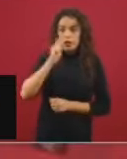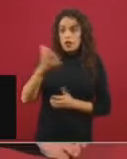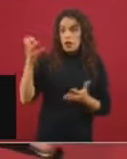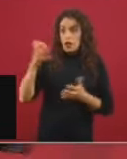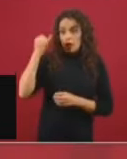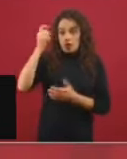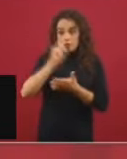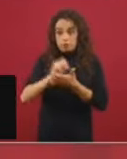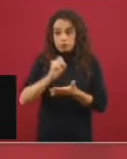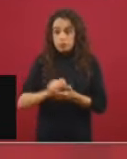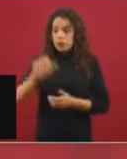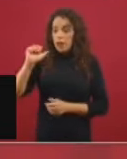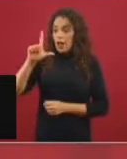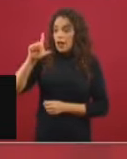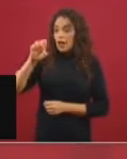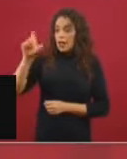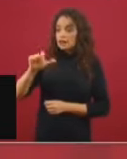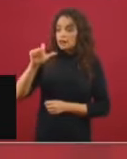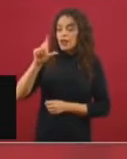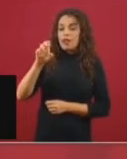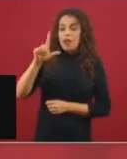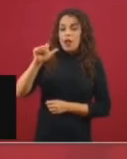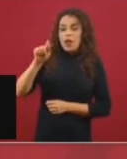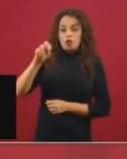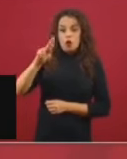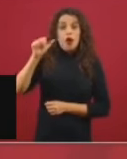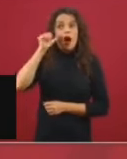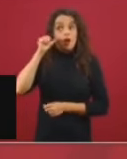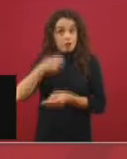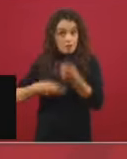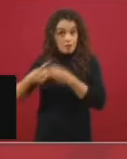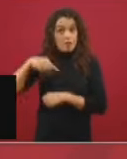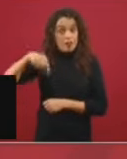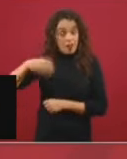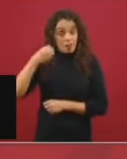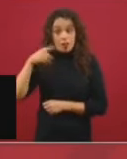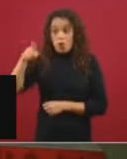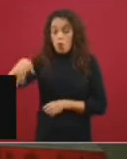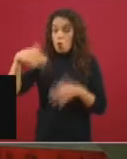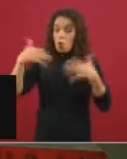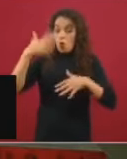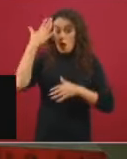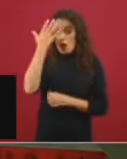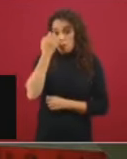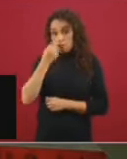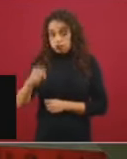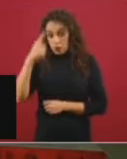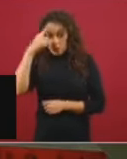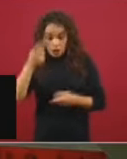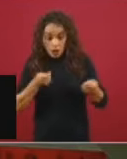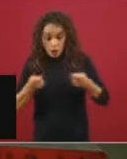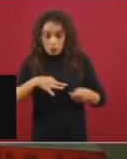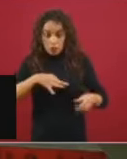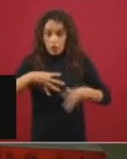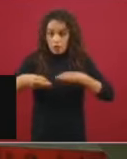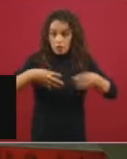de la Torre, ayer estuvo aquí con nosotros también, ella es una especialista en este tema, control de infecciones, es infectóloga.